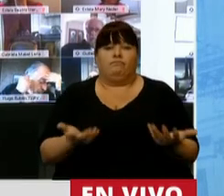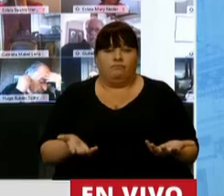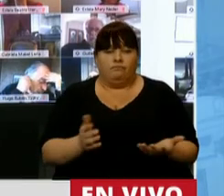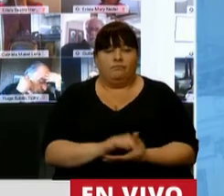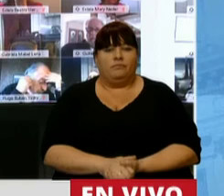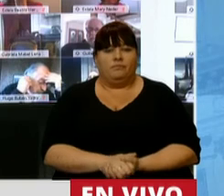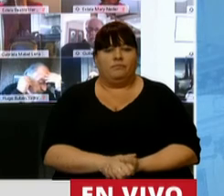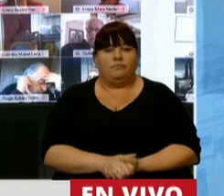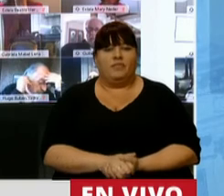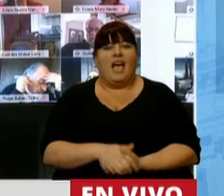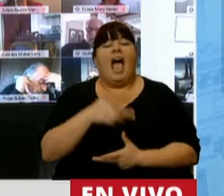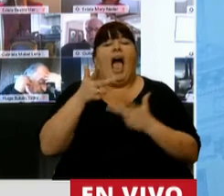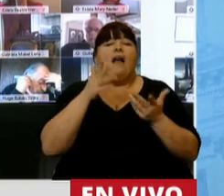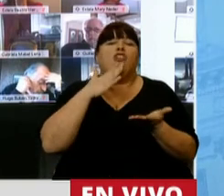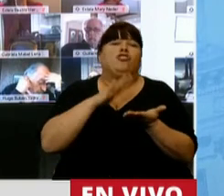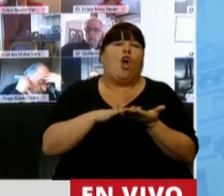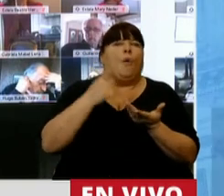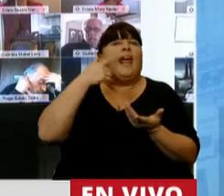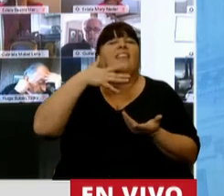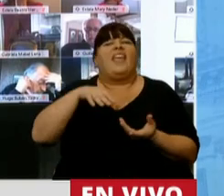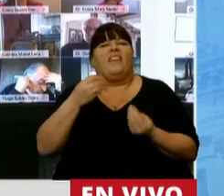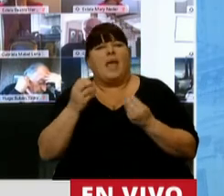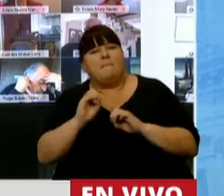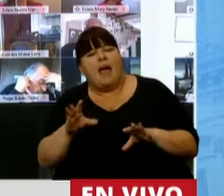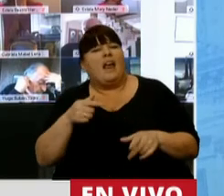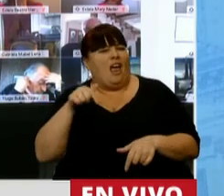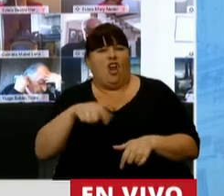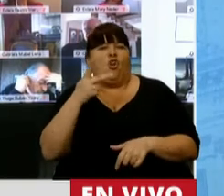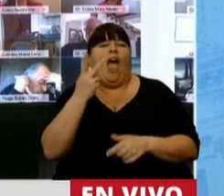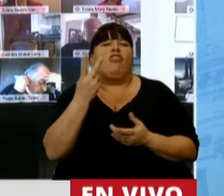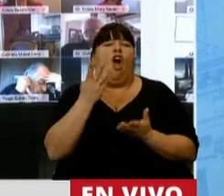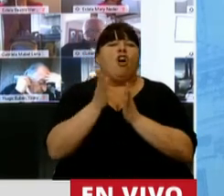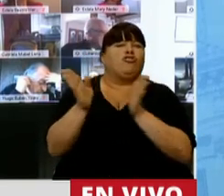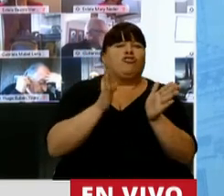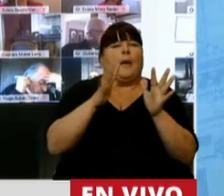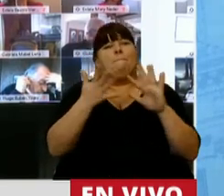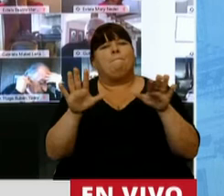Entonces, ya que hablamos de interpretaciones, acá hay dos cadenas